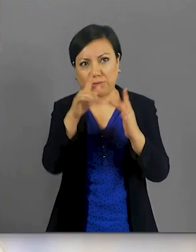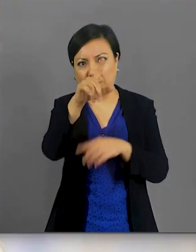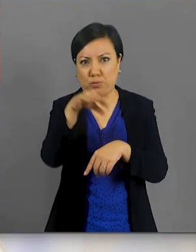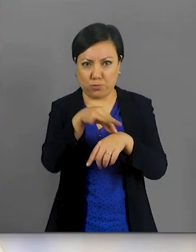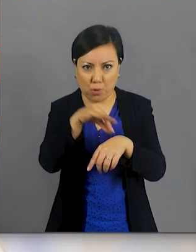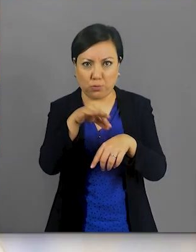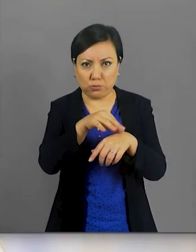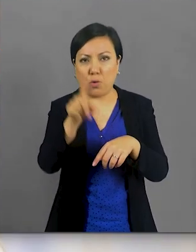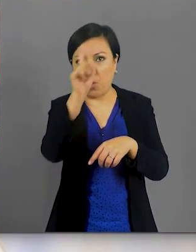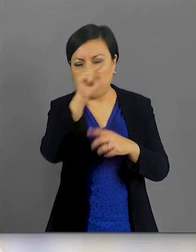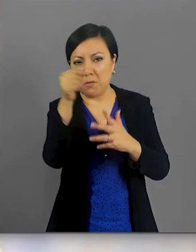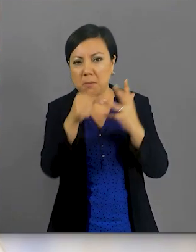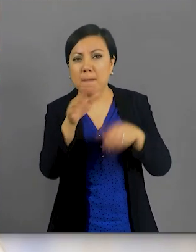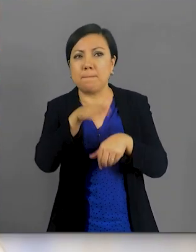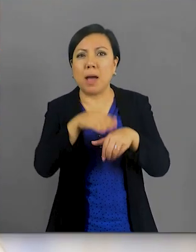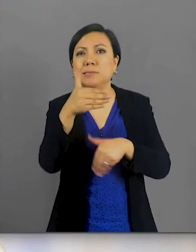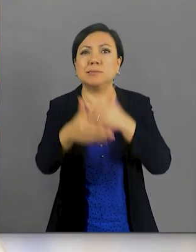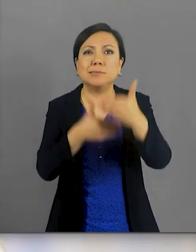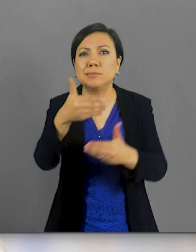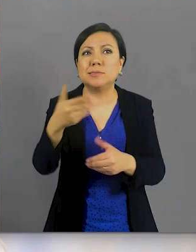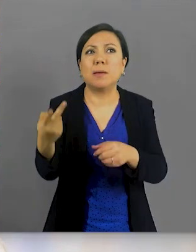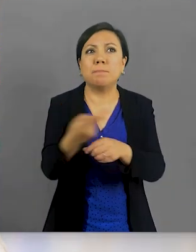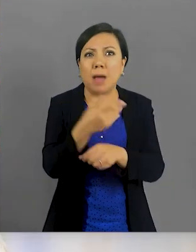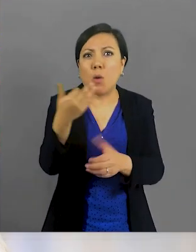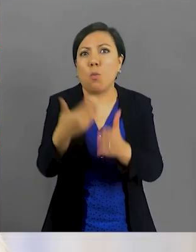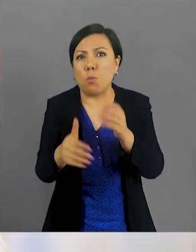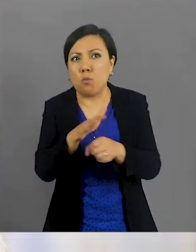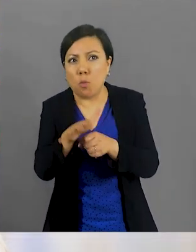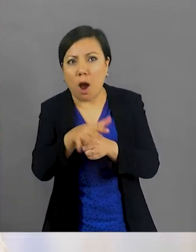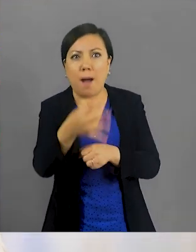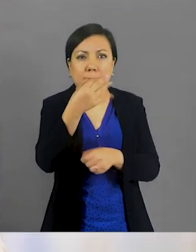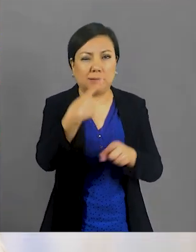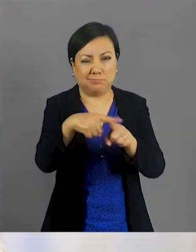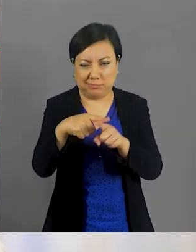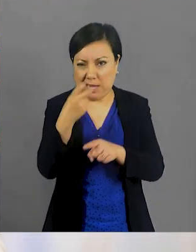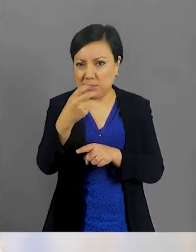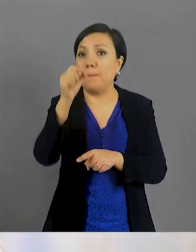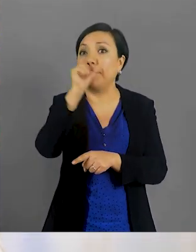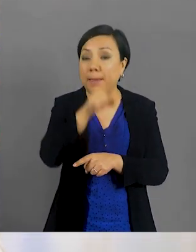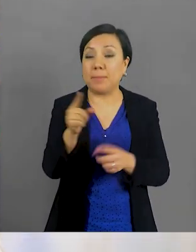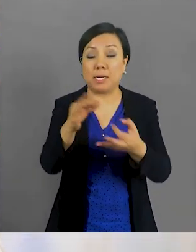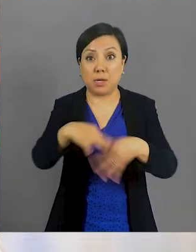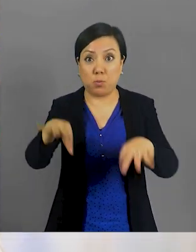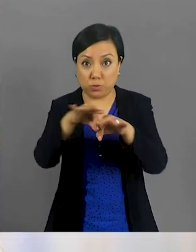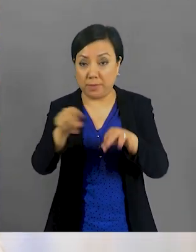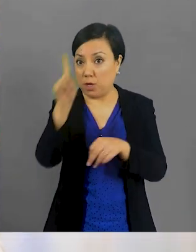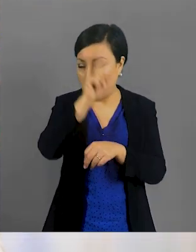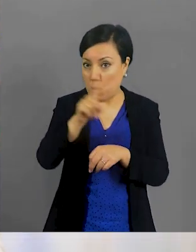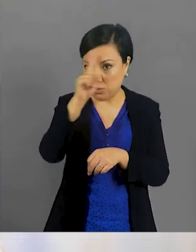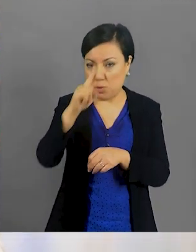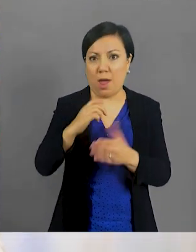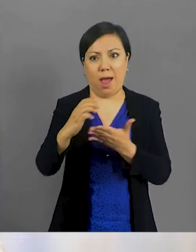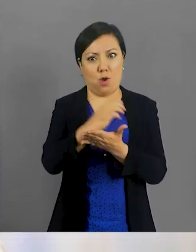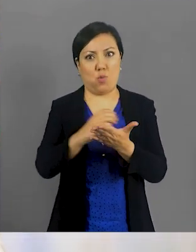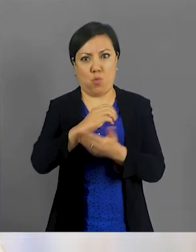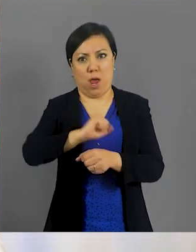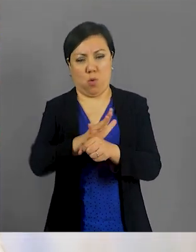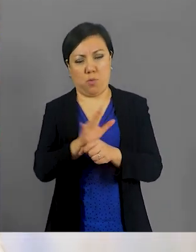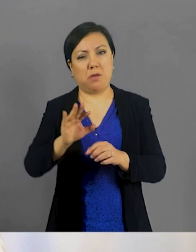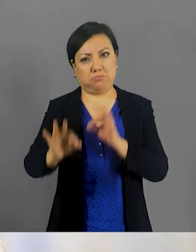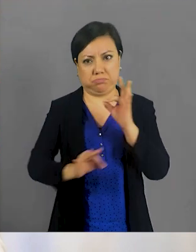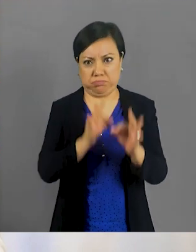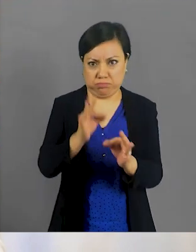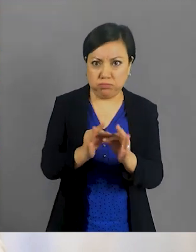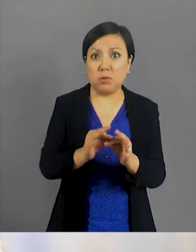contacto con tu médico para el posterior tratamiento y seguimiento de posibles efectos a largo plazo. Es muy importante que tengas en cuenta que, aunque te hayas